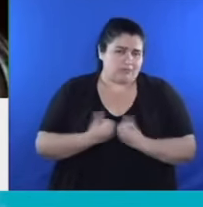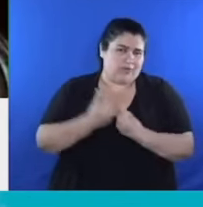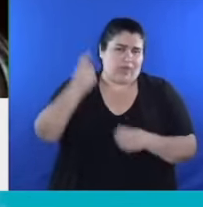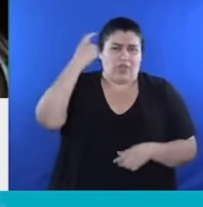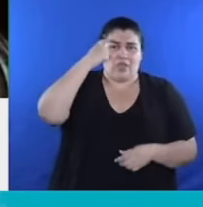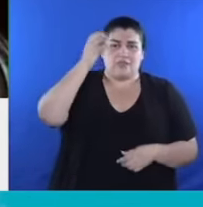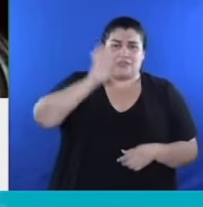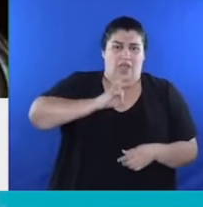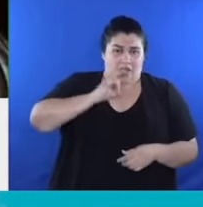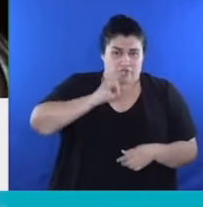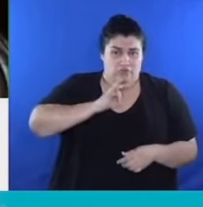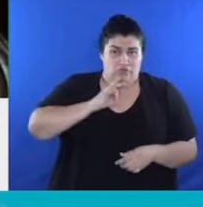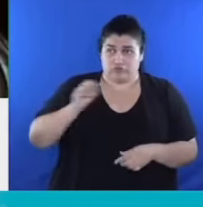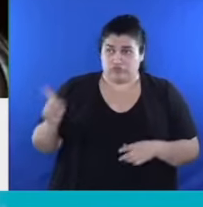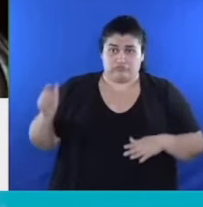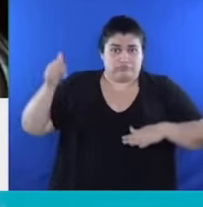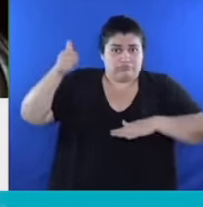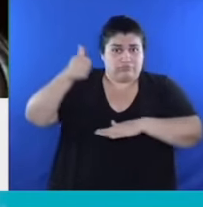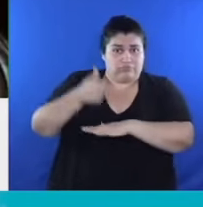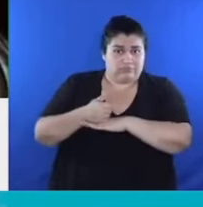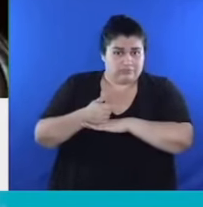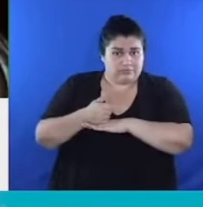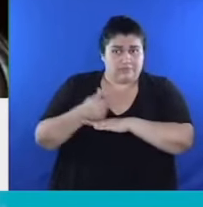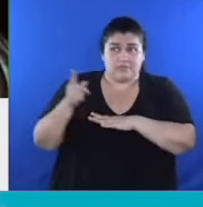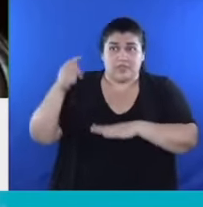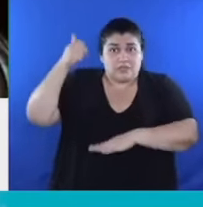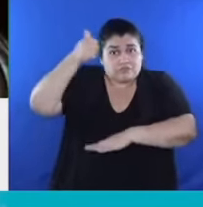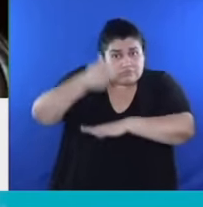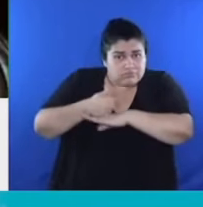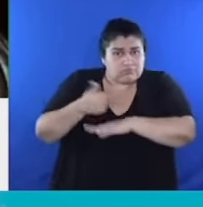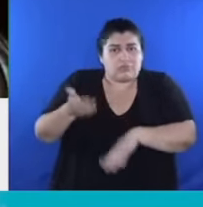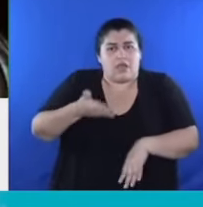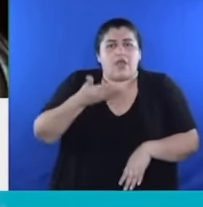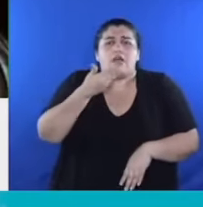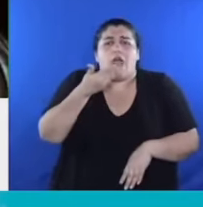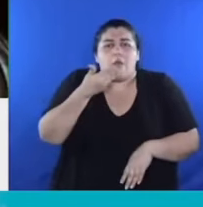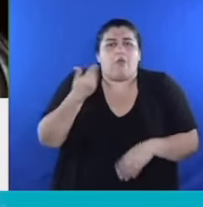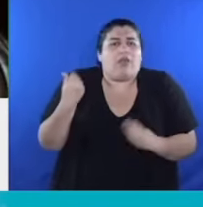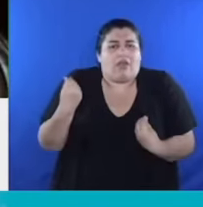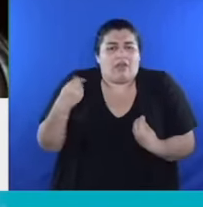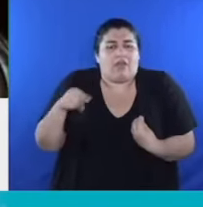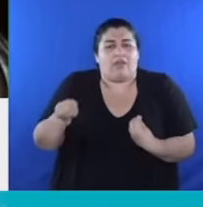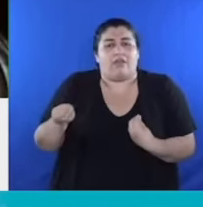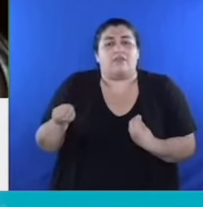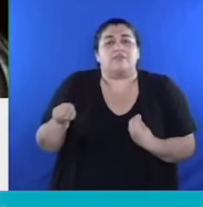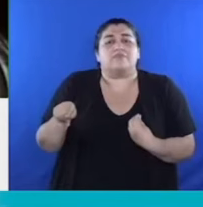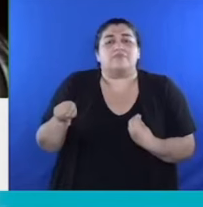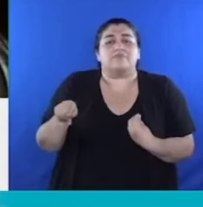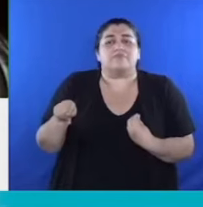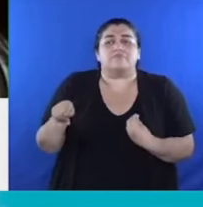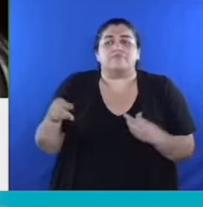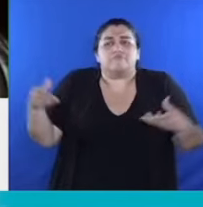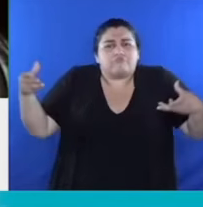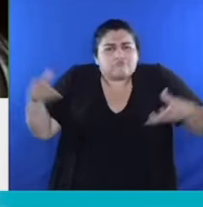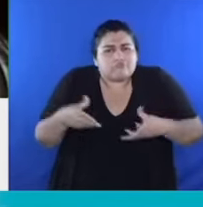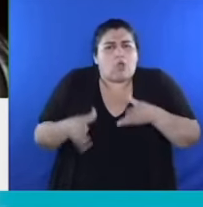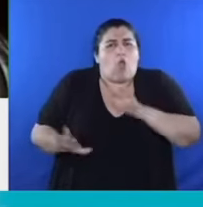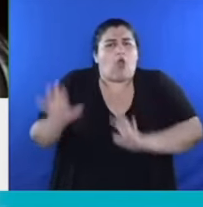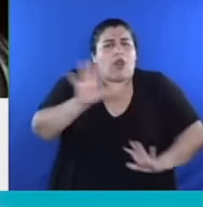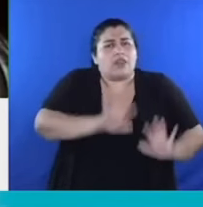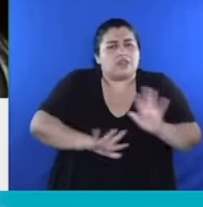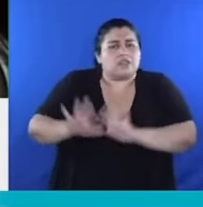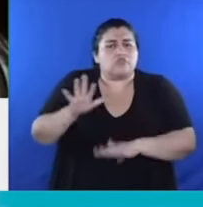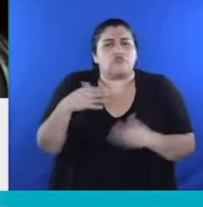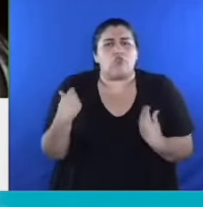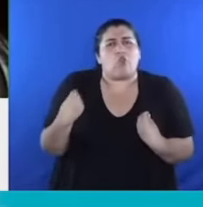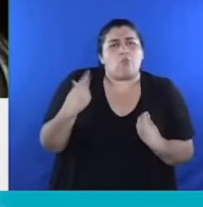fue la primera en aparecer. Fue la primera en aparecer. Vecinos y vecinas que se organizaban para ver de qué manera